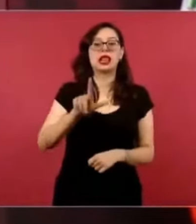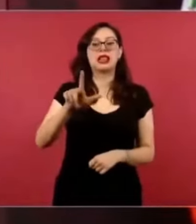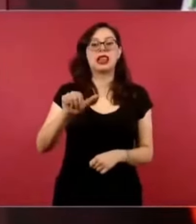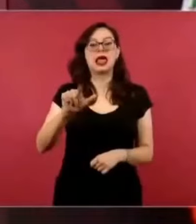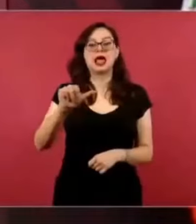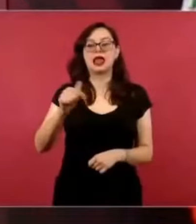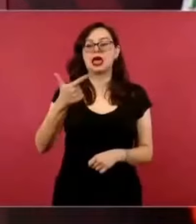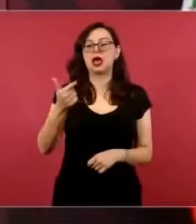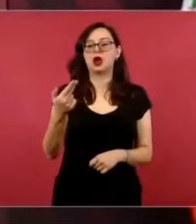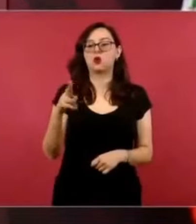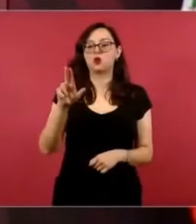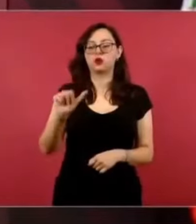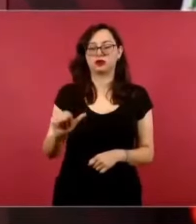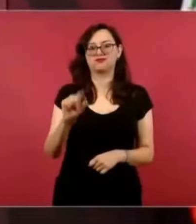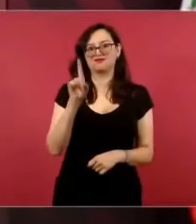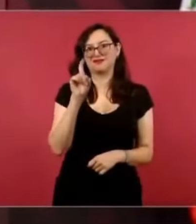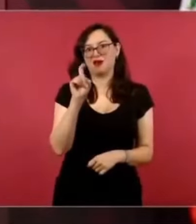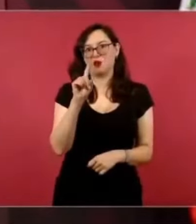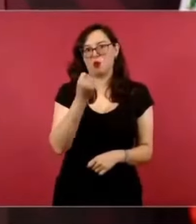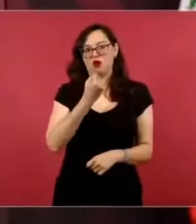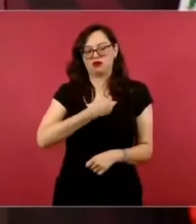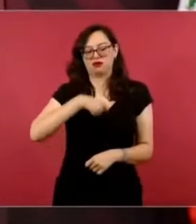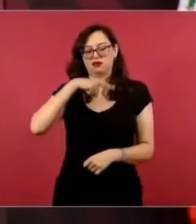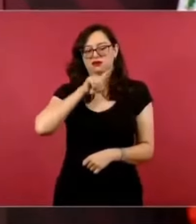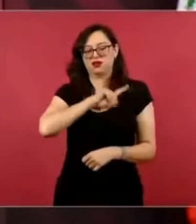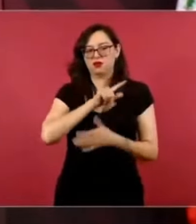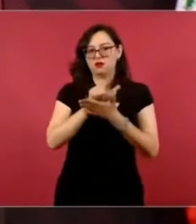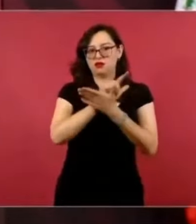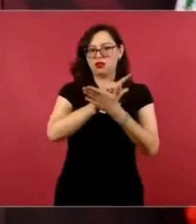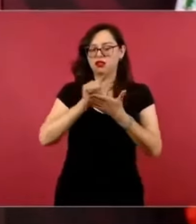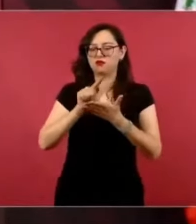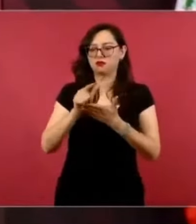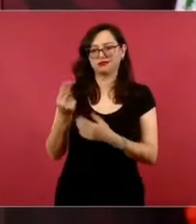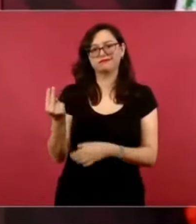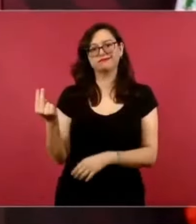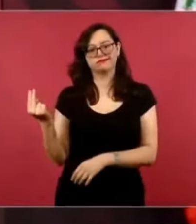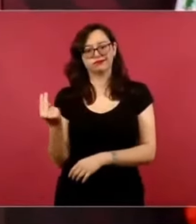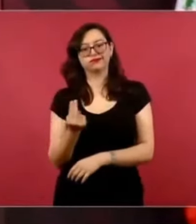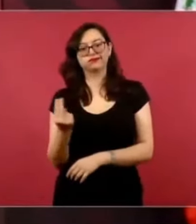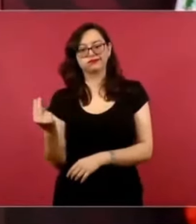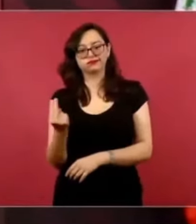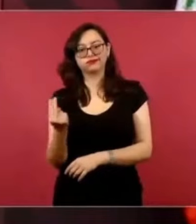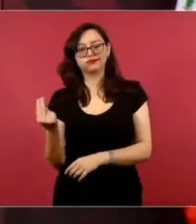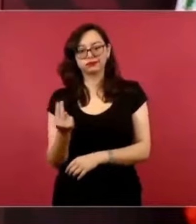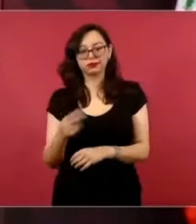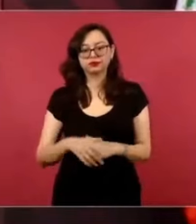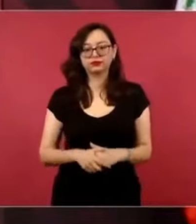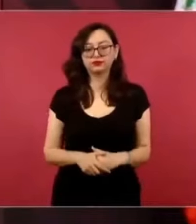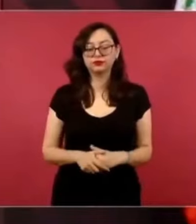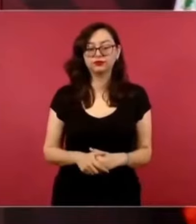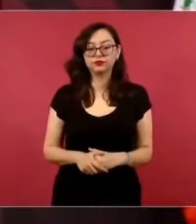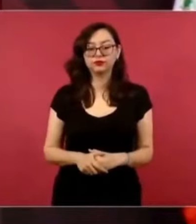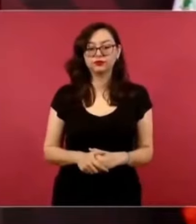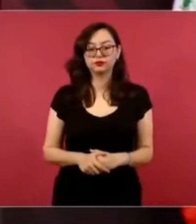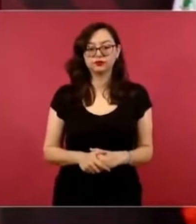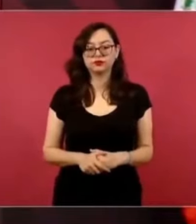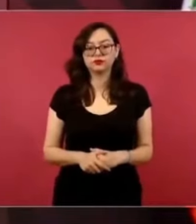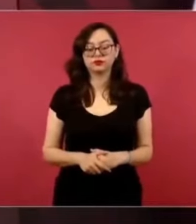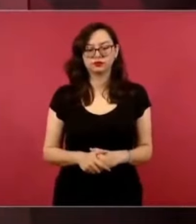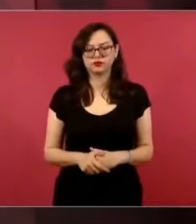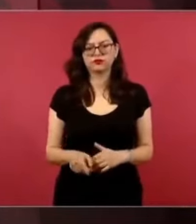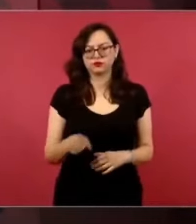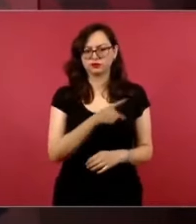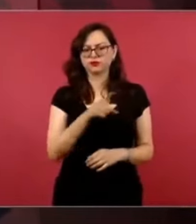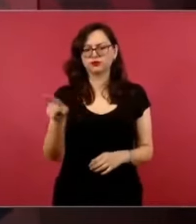Ya saben ustedes que se sobreexplotaron los